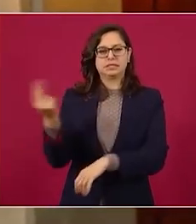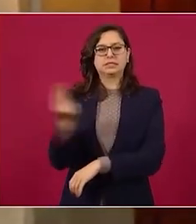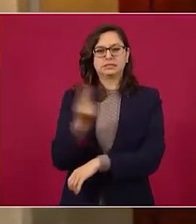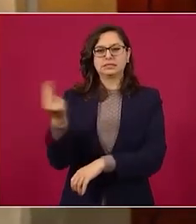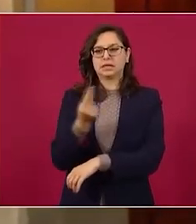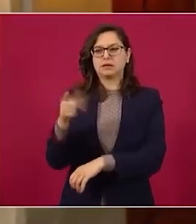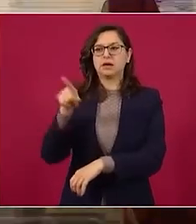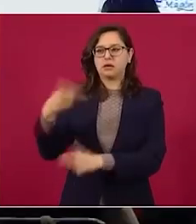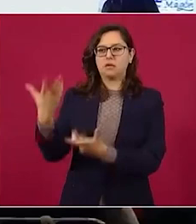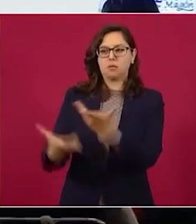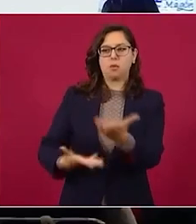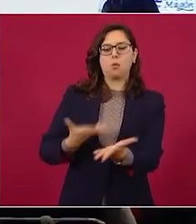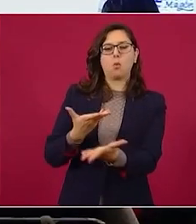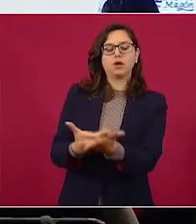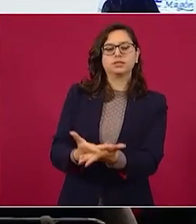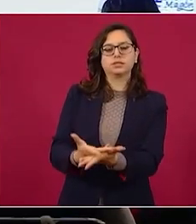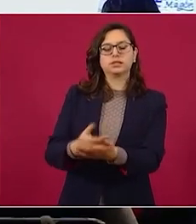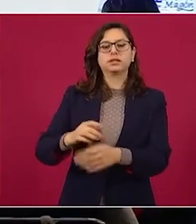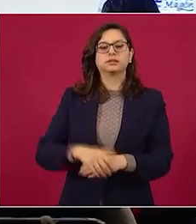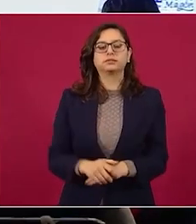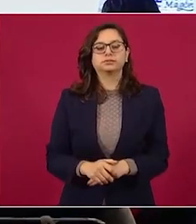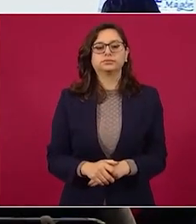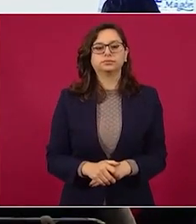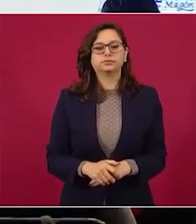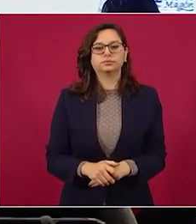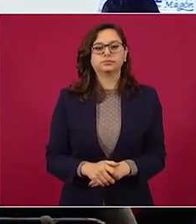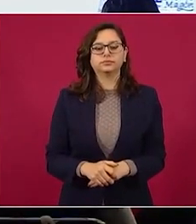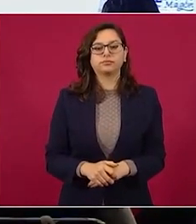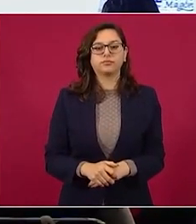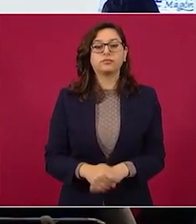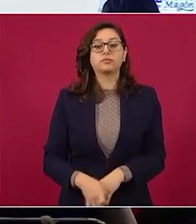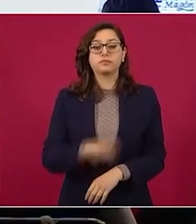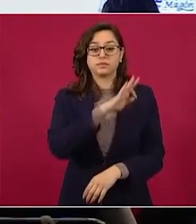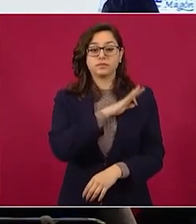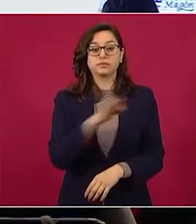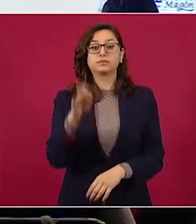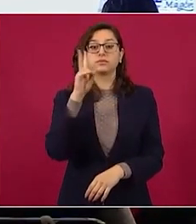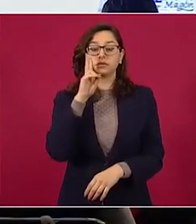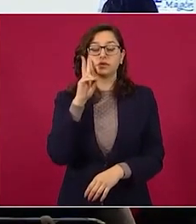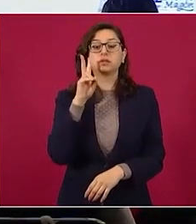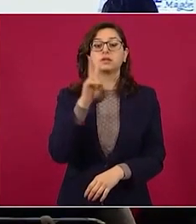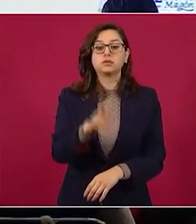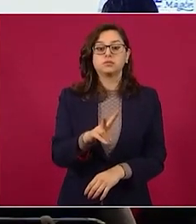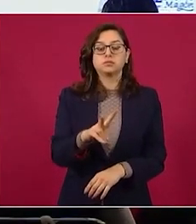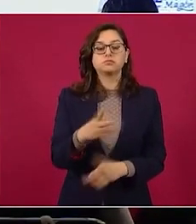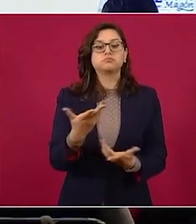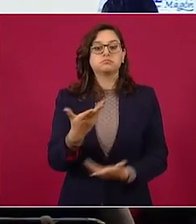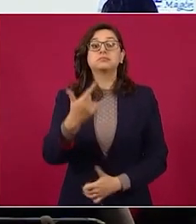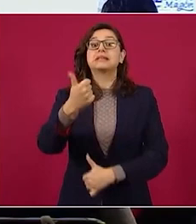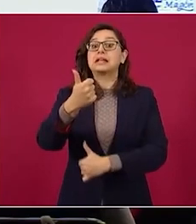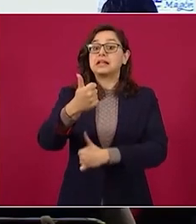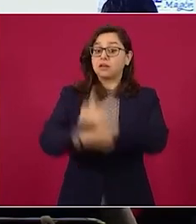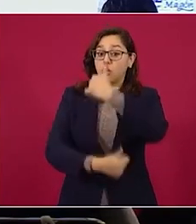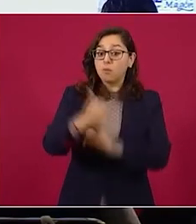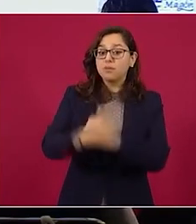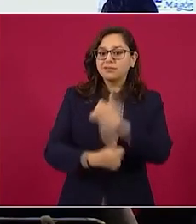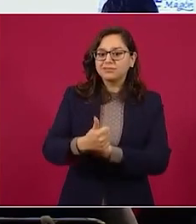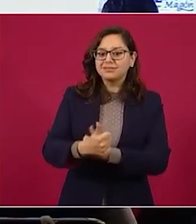como se puede observar en la siguiente lámina en la carátula del fallo de la licitación